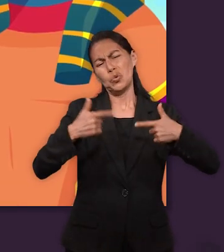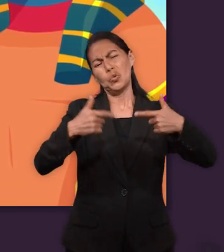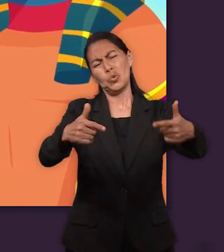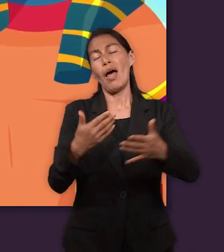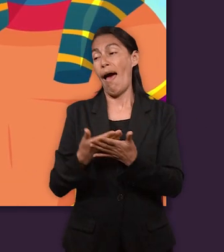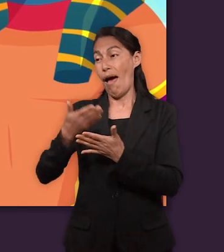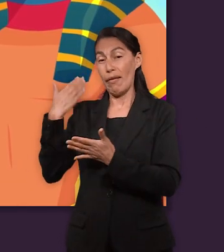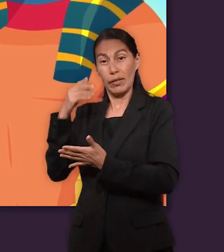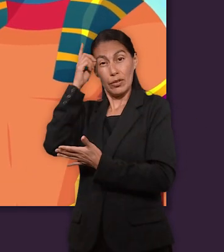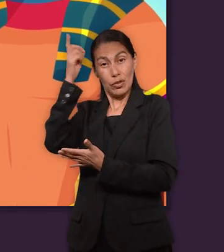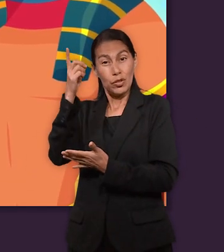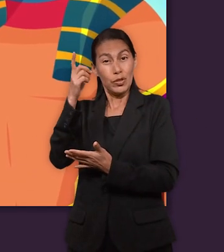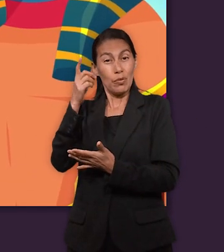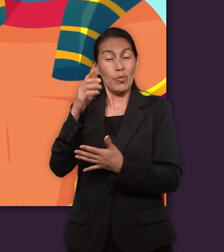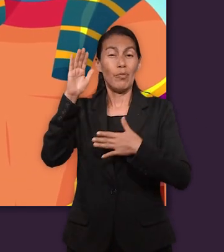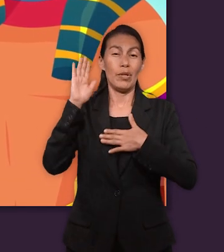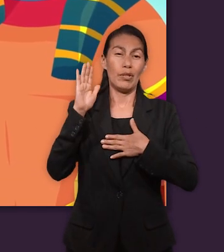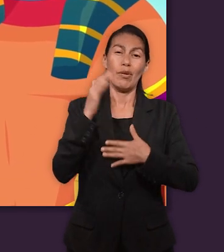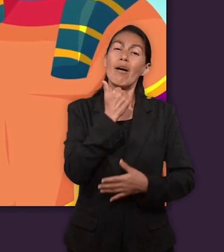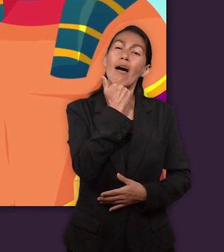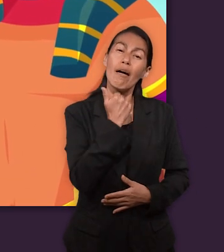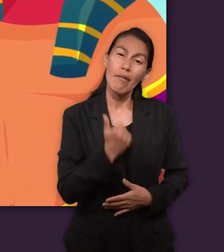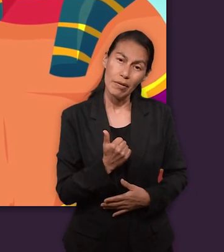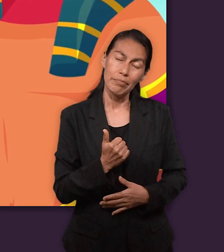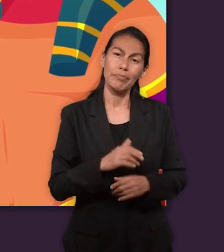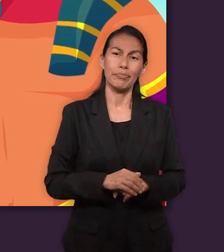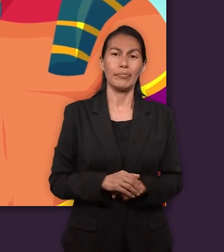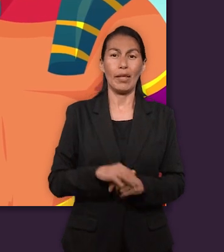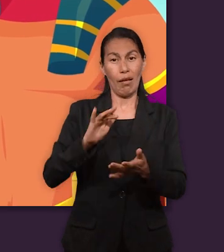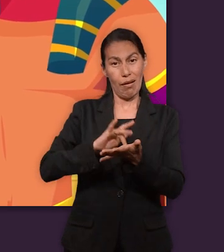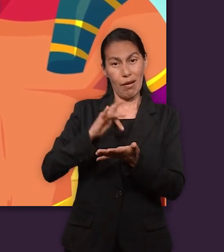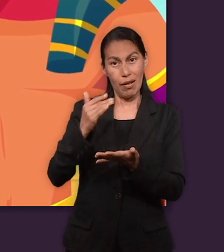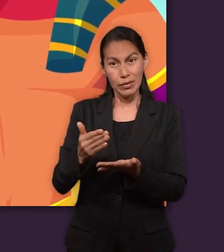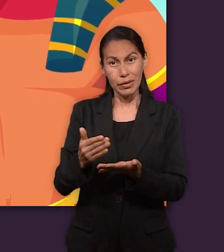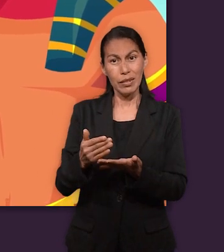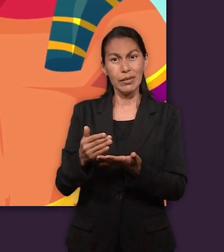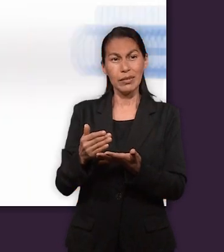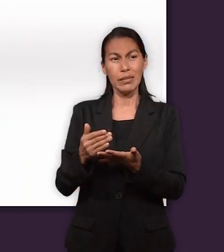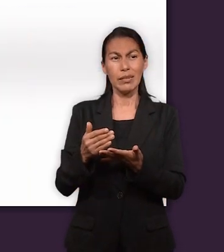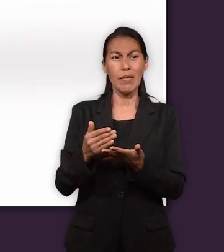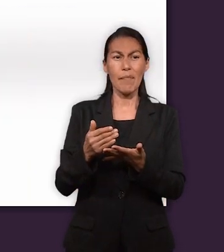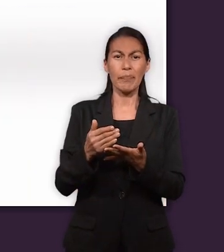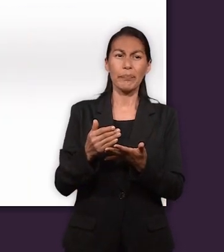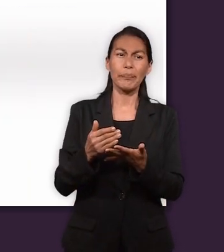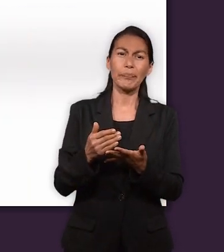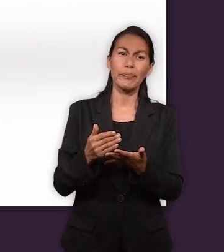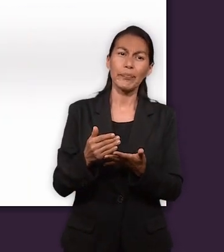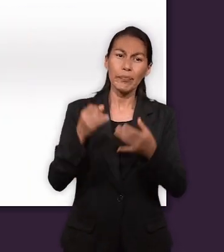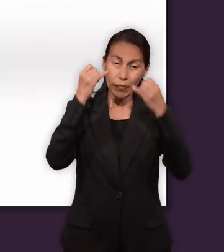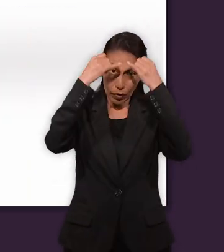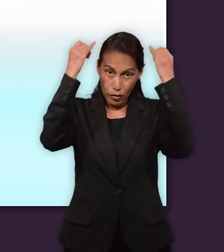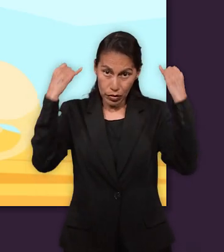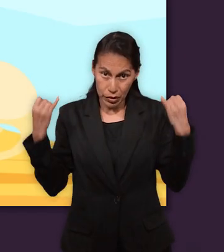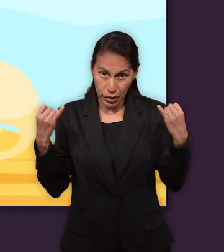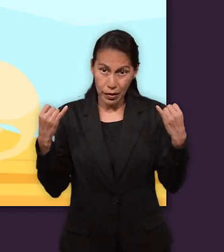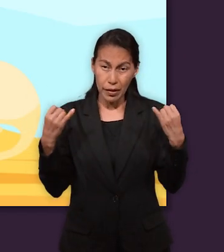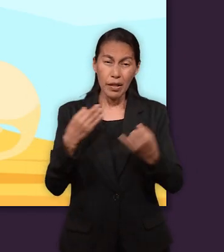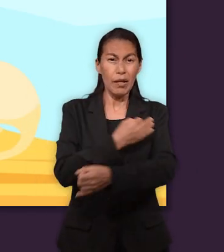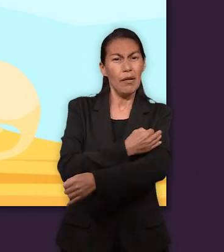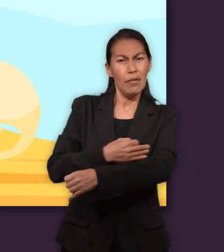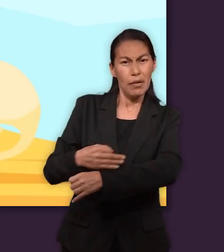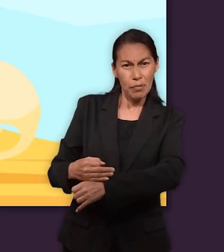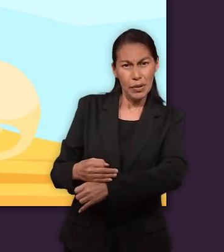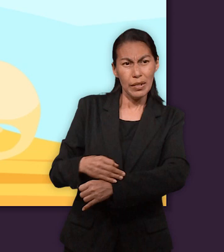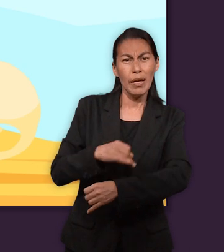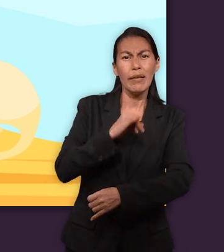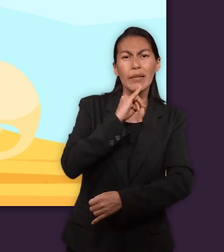Mediante José se cumple la bendición que Dios le dio a Abraham. Por intermedio de José, no solo